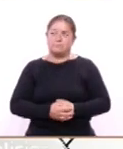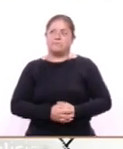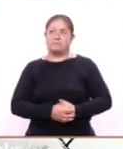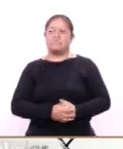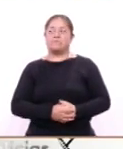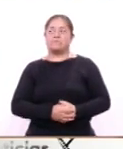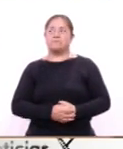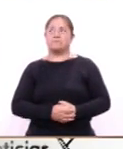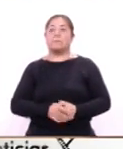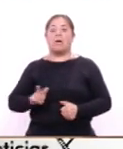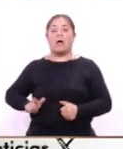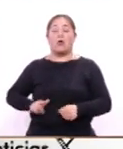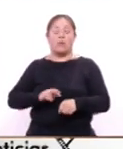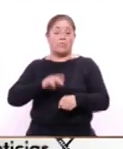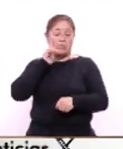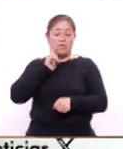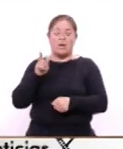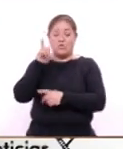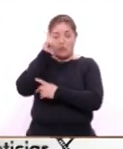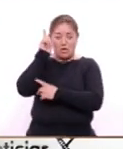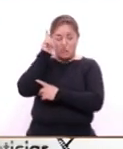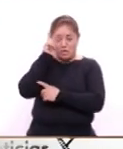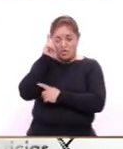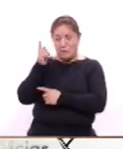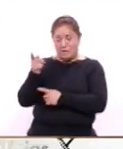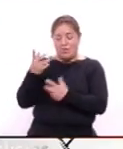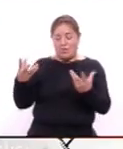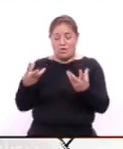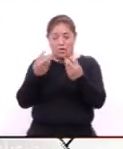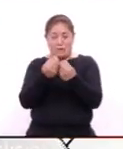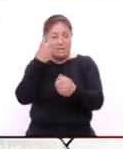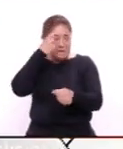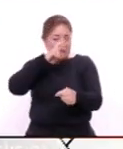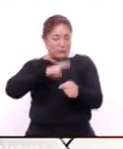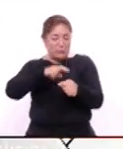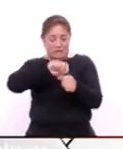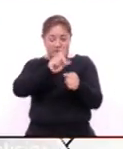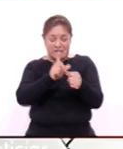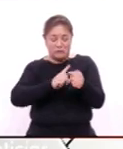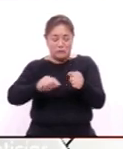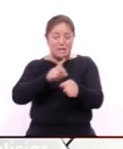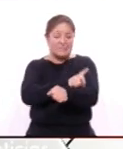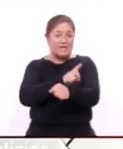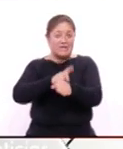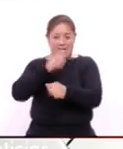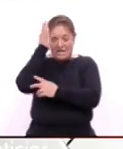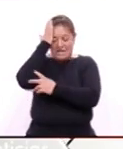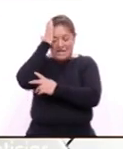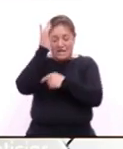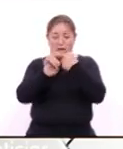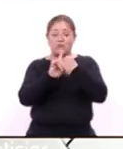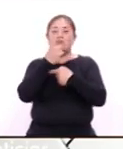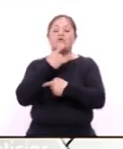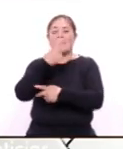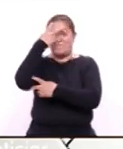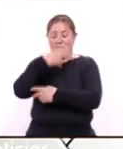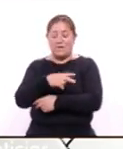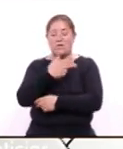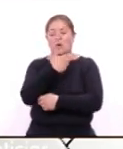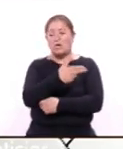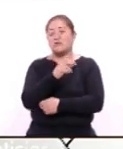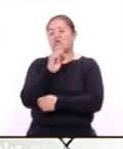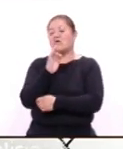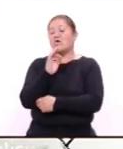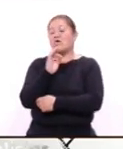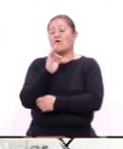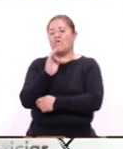La gobernadora Lorena Cuellar Cisneros en conjunto con el director nacional de delegaciones de Cruz Roja Mexicana Horacio López